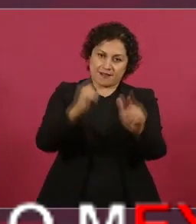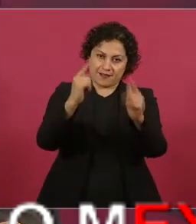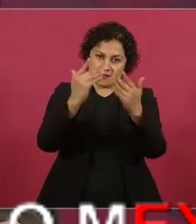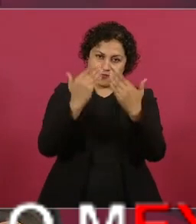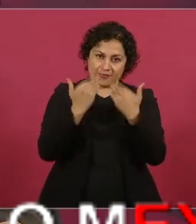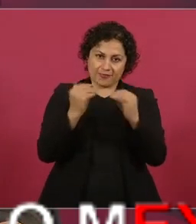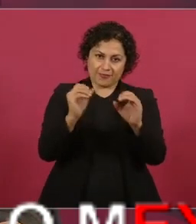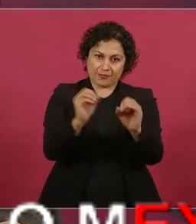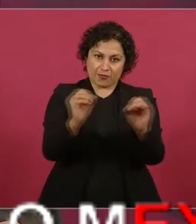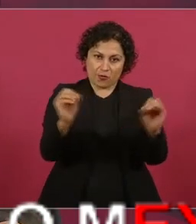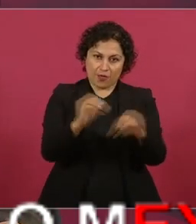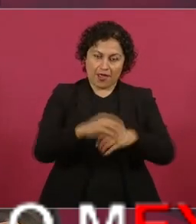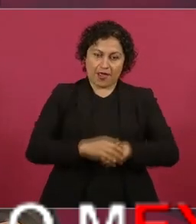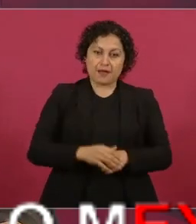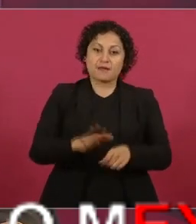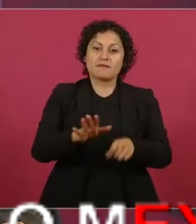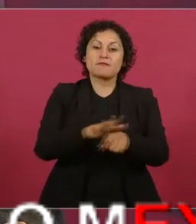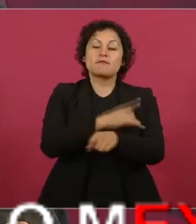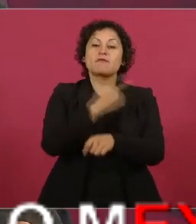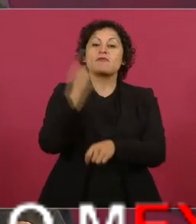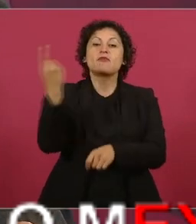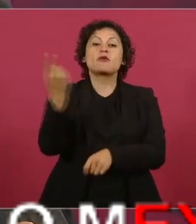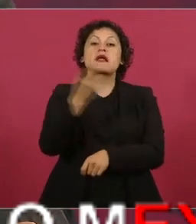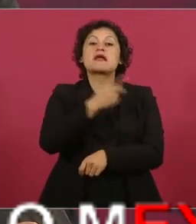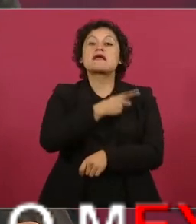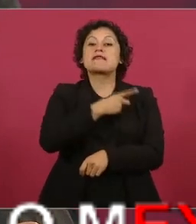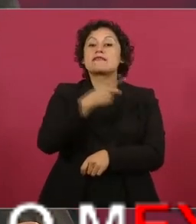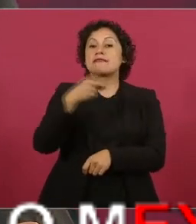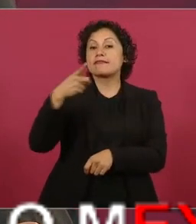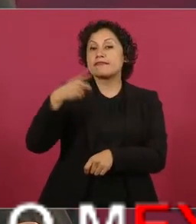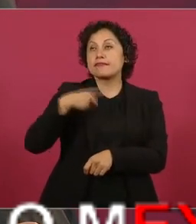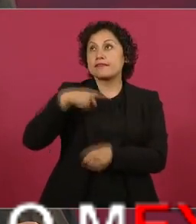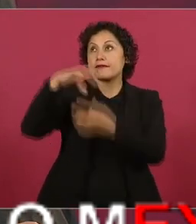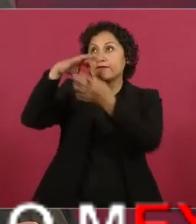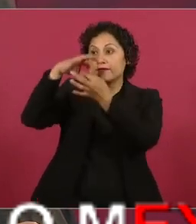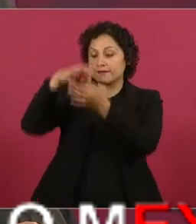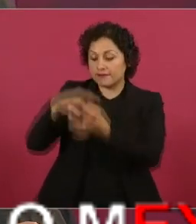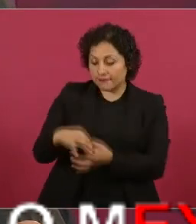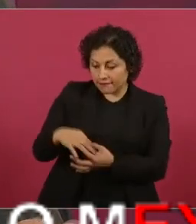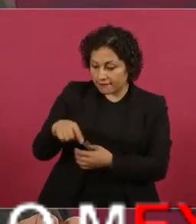que depende de grupos de intereses creados.